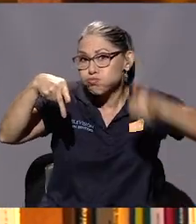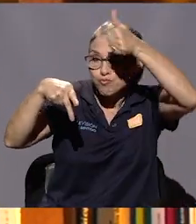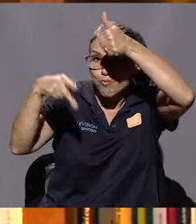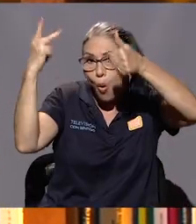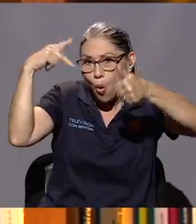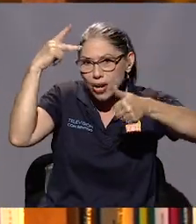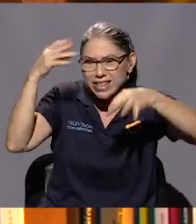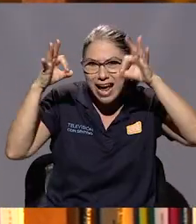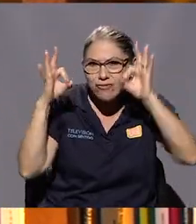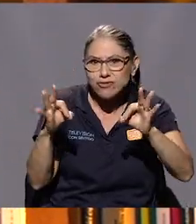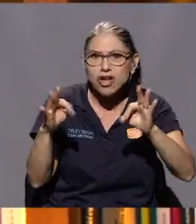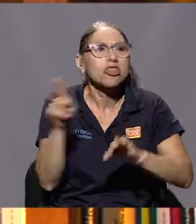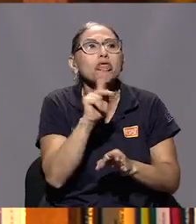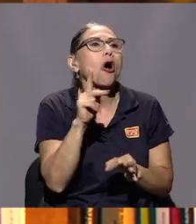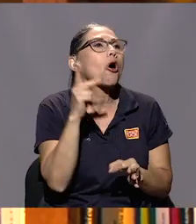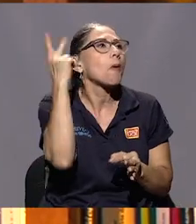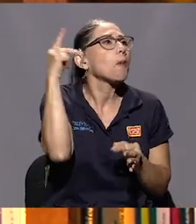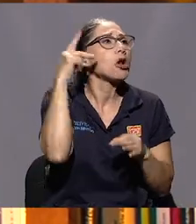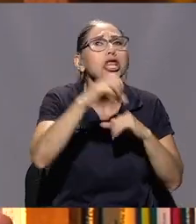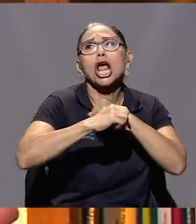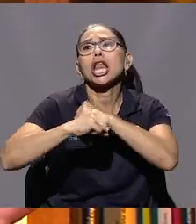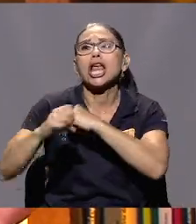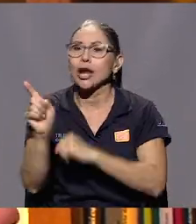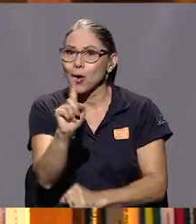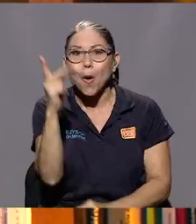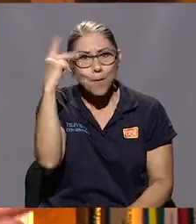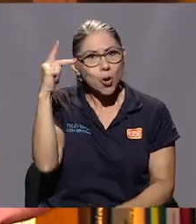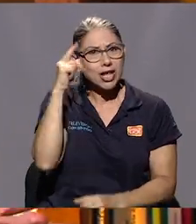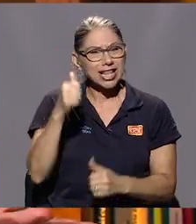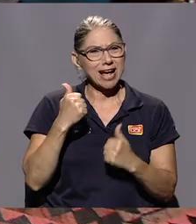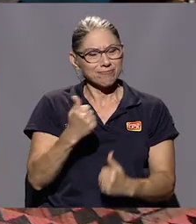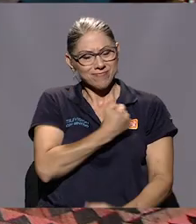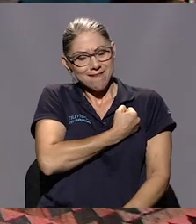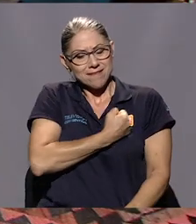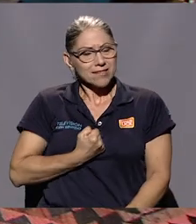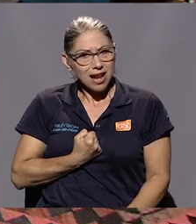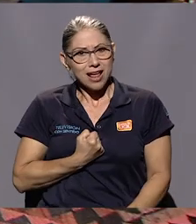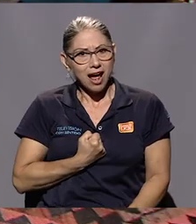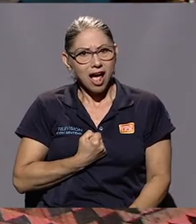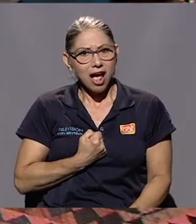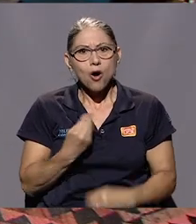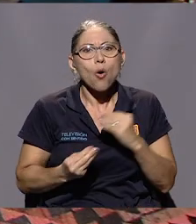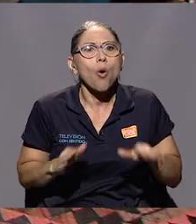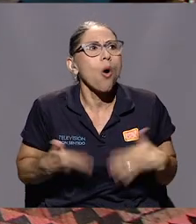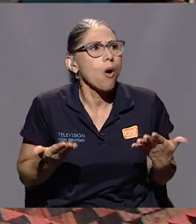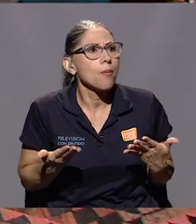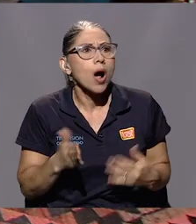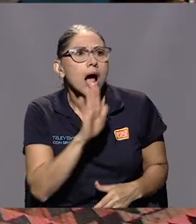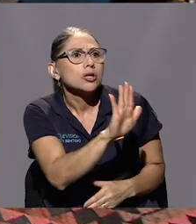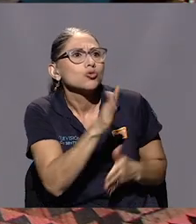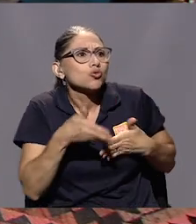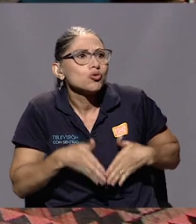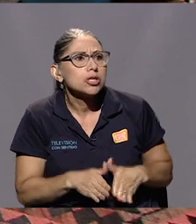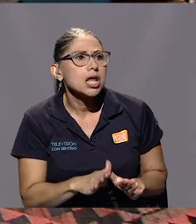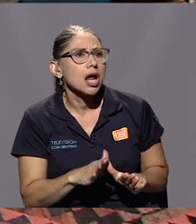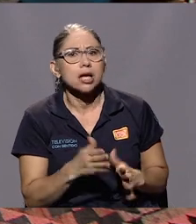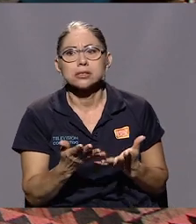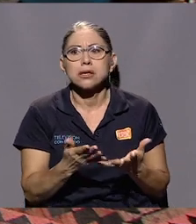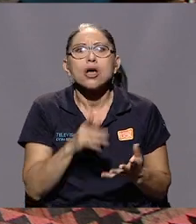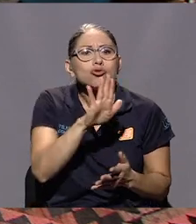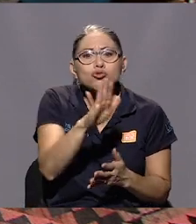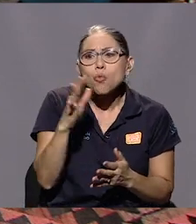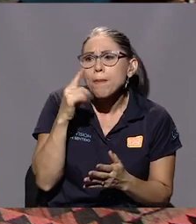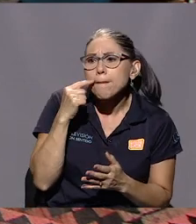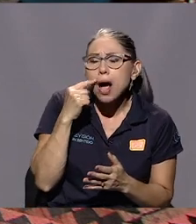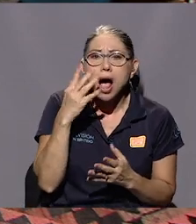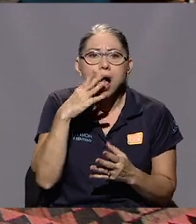que te exige la entrega, ¿cómo? Y las hijas y el papá anciano y la